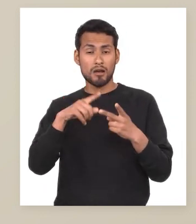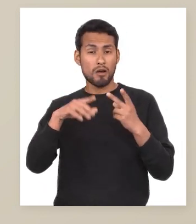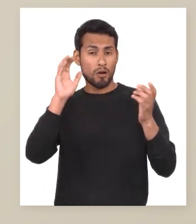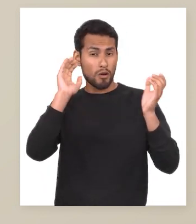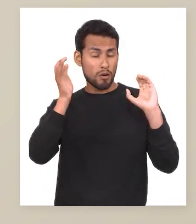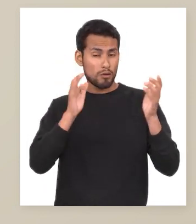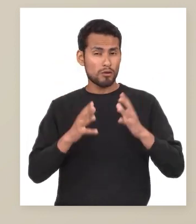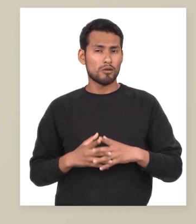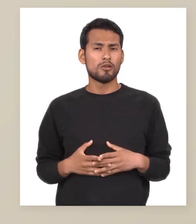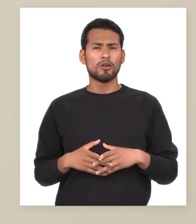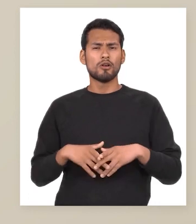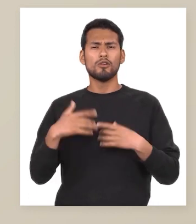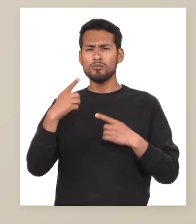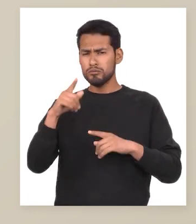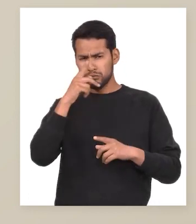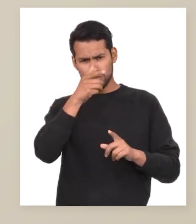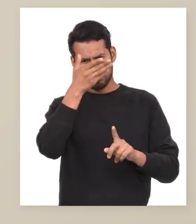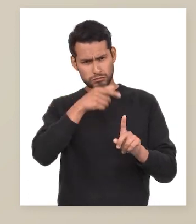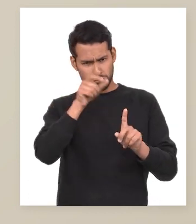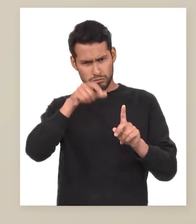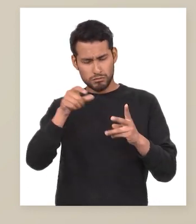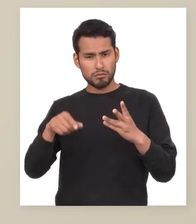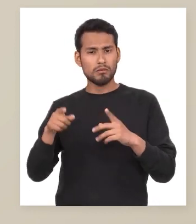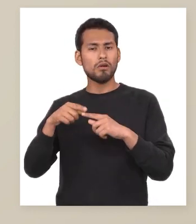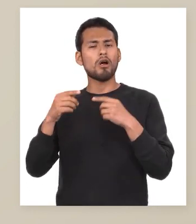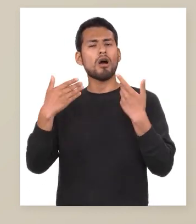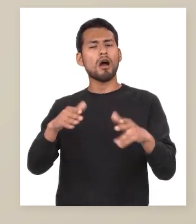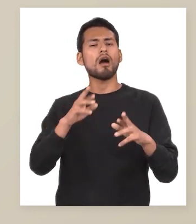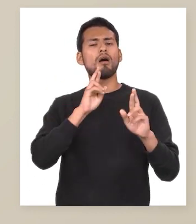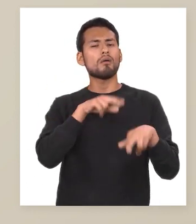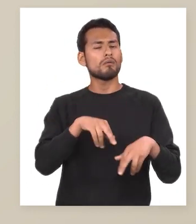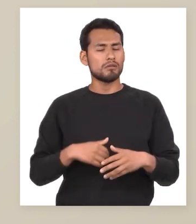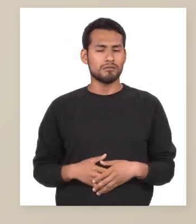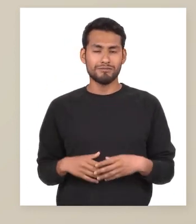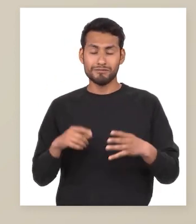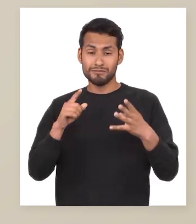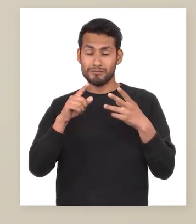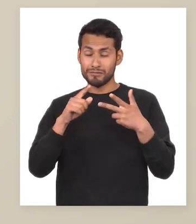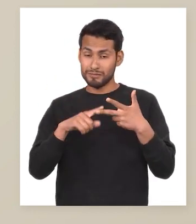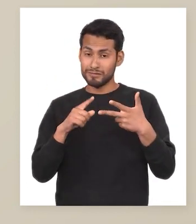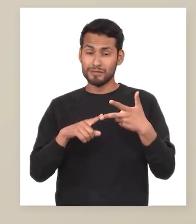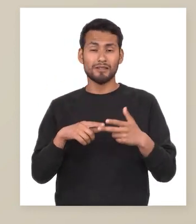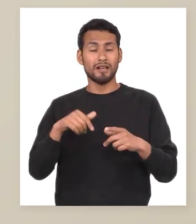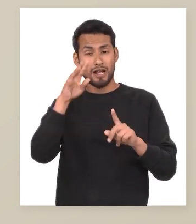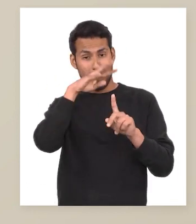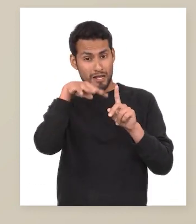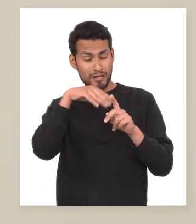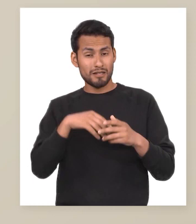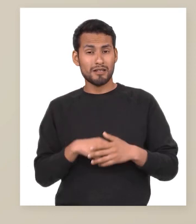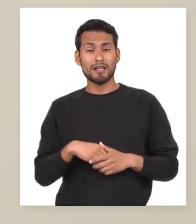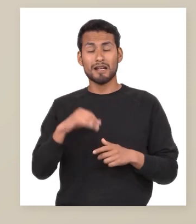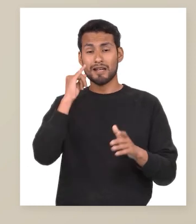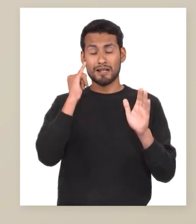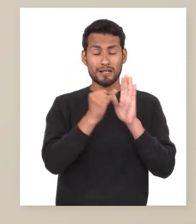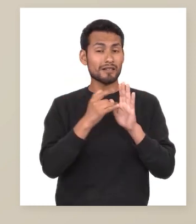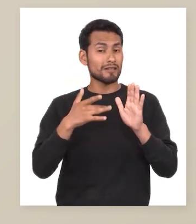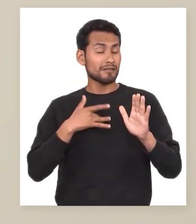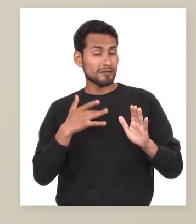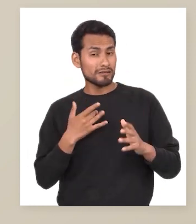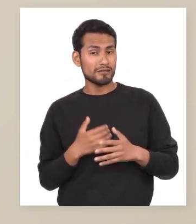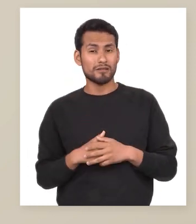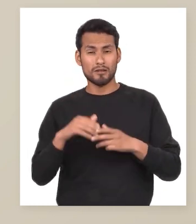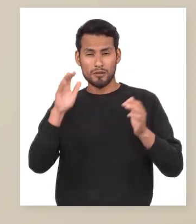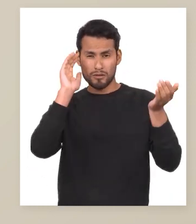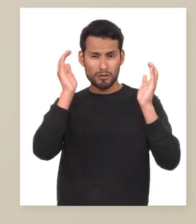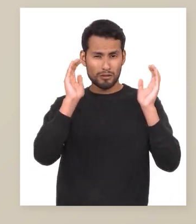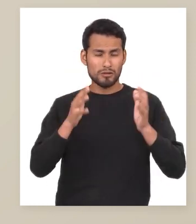comparaciones, los personajes, el desenlace Alternativa C Adjetivos, imágenes sensoriales,